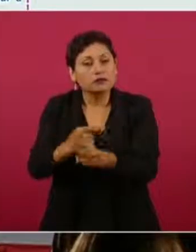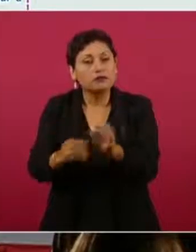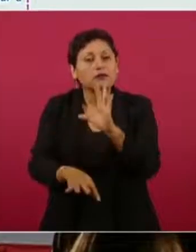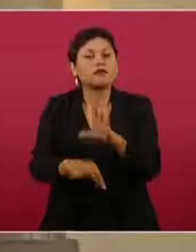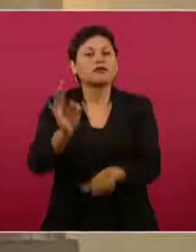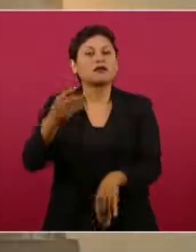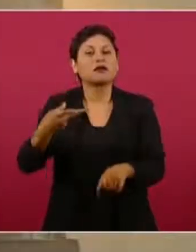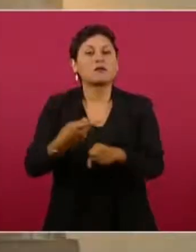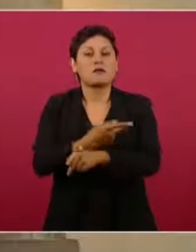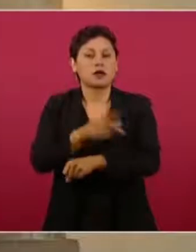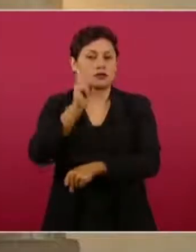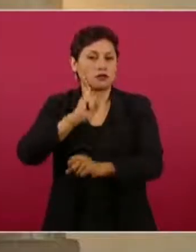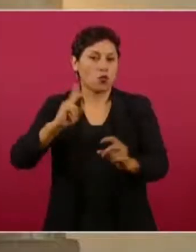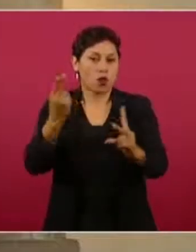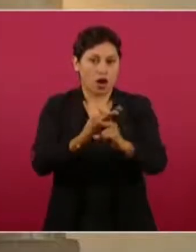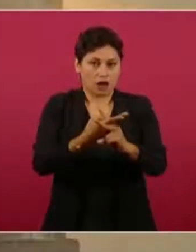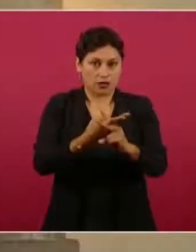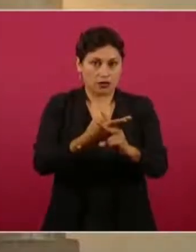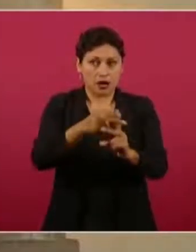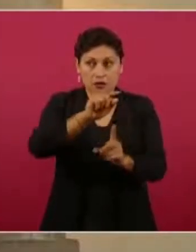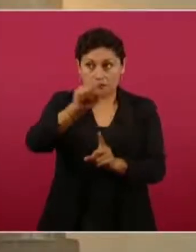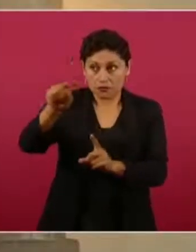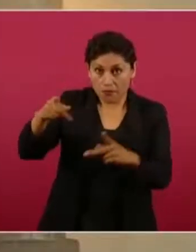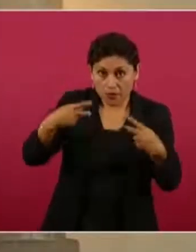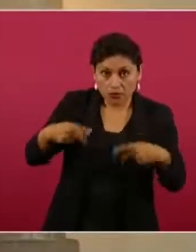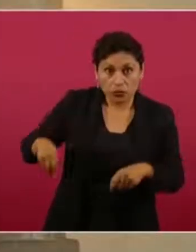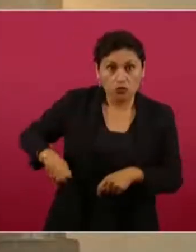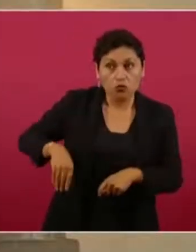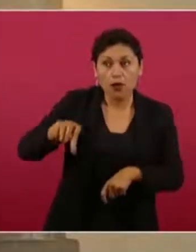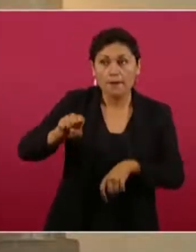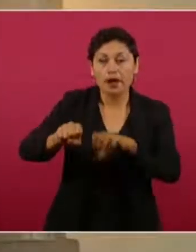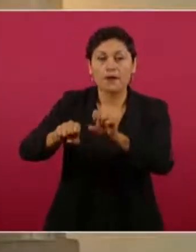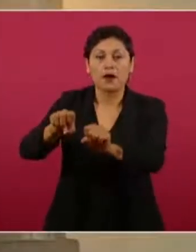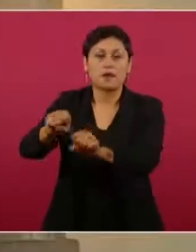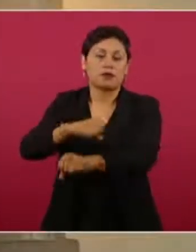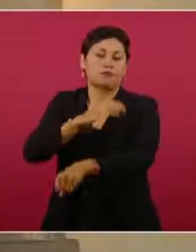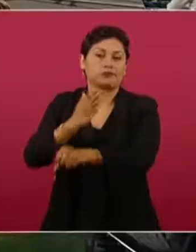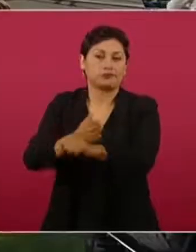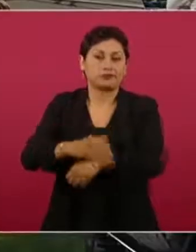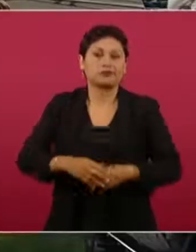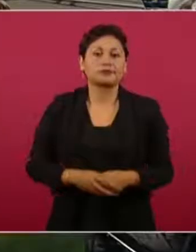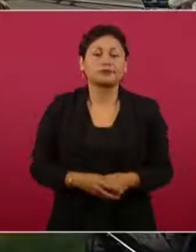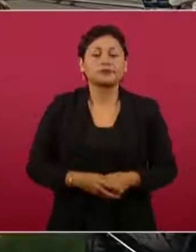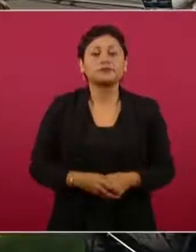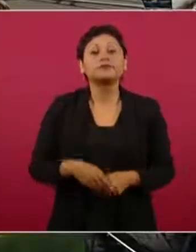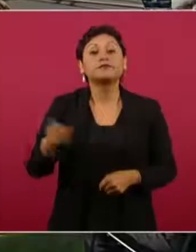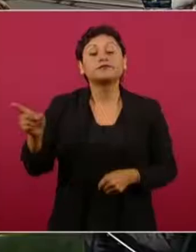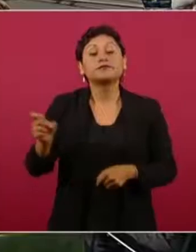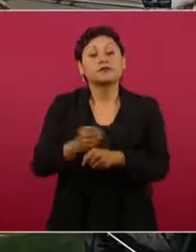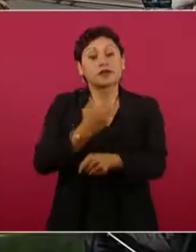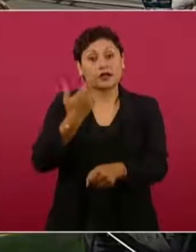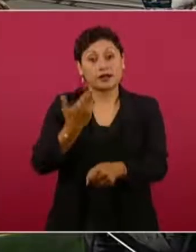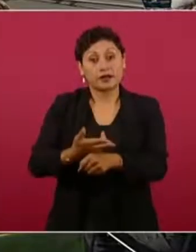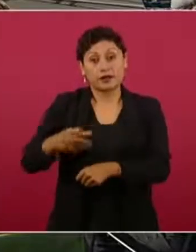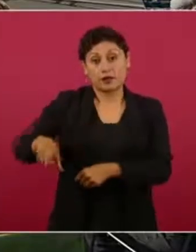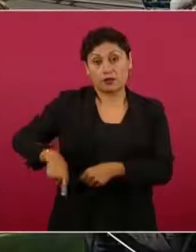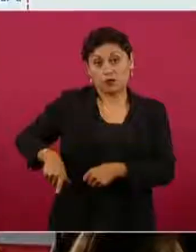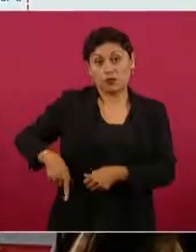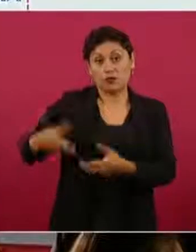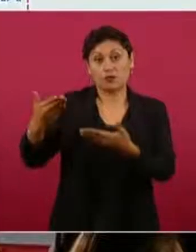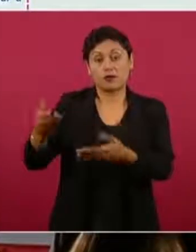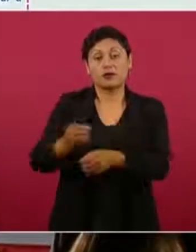feminicidio y castigar a quienes resulten responsables. El secretario de Gobernación, el licenciado Dan